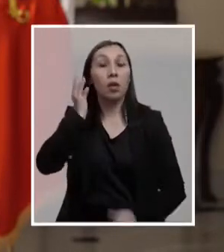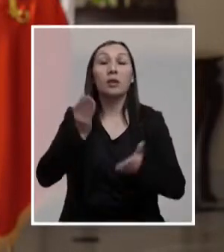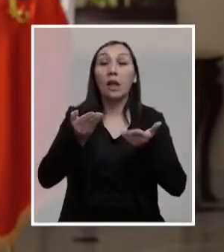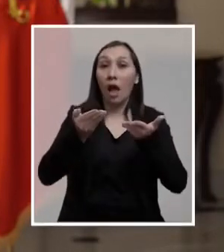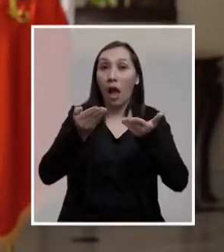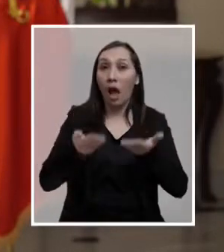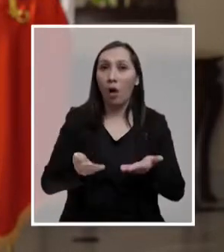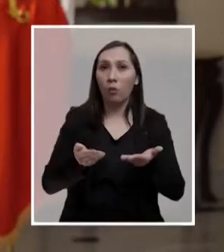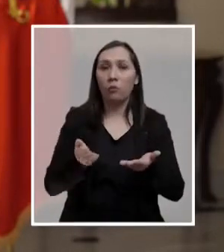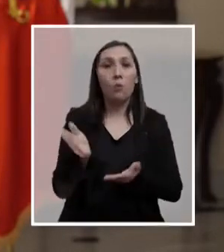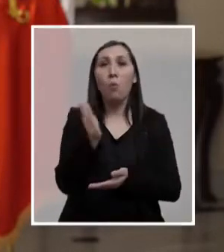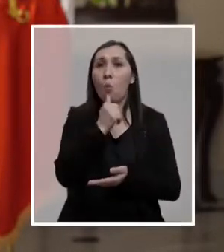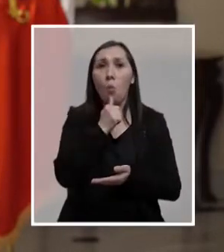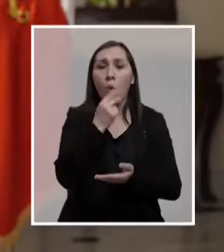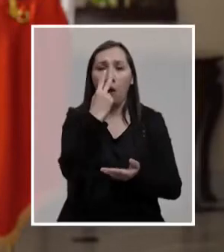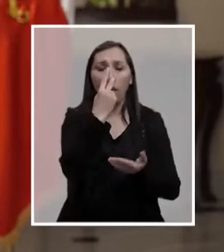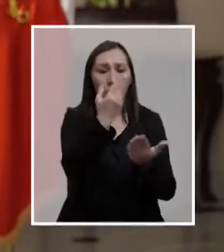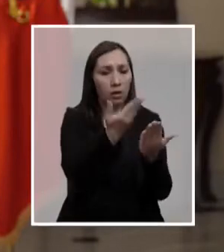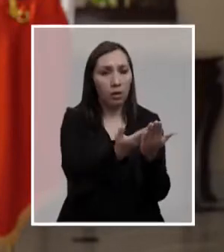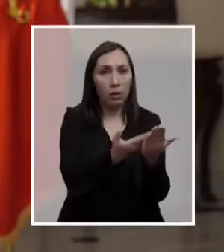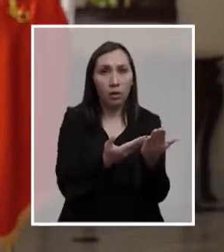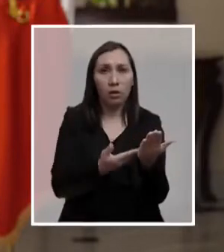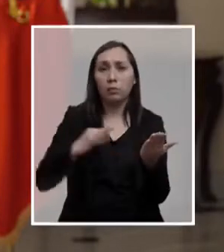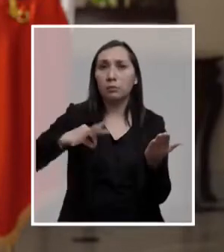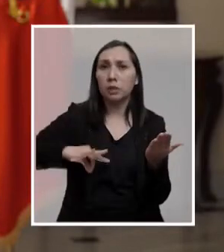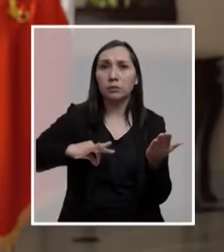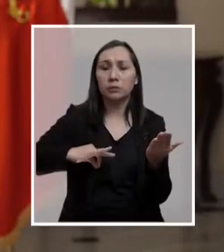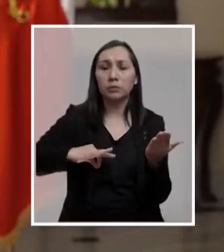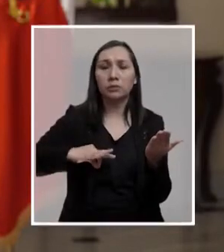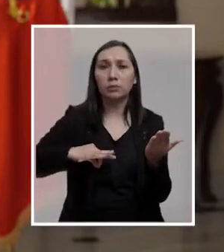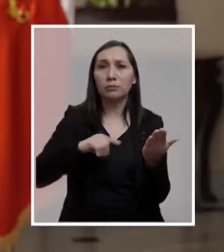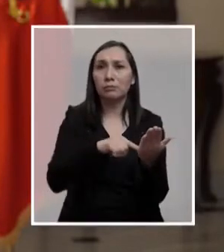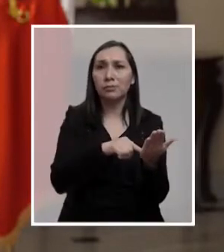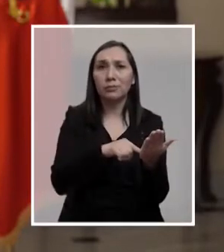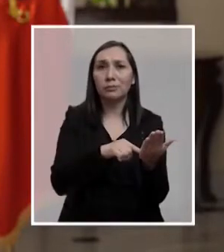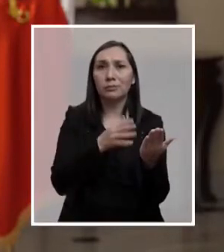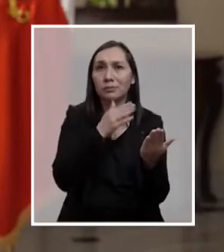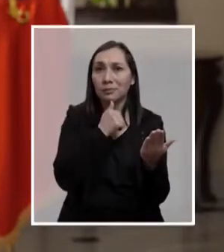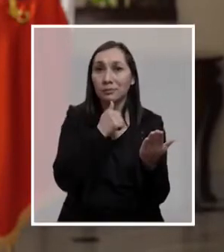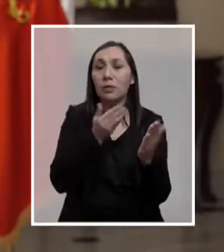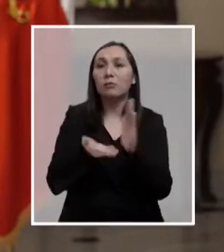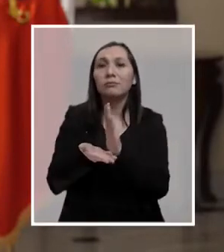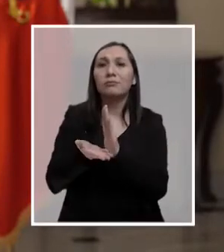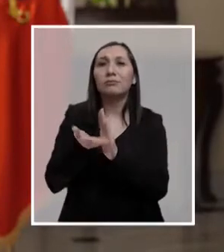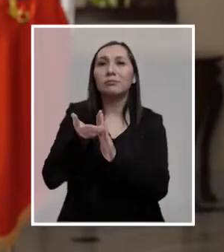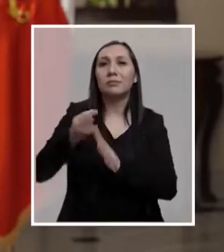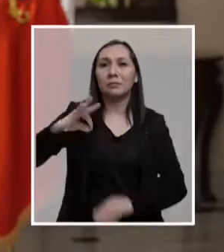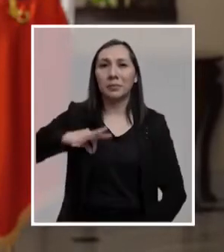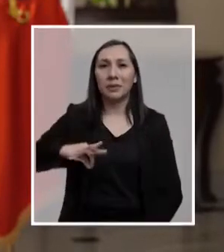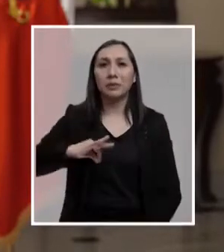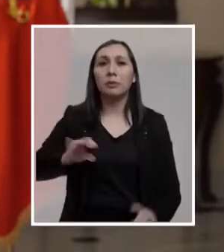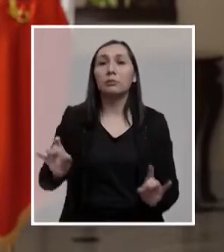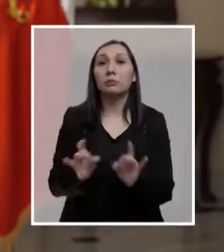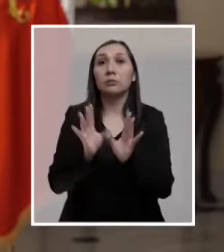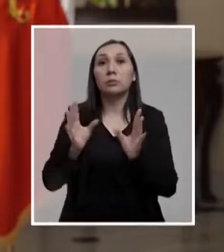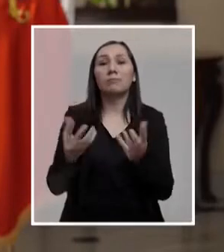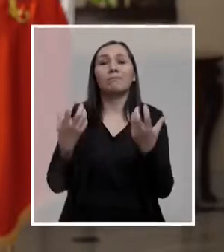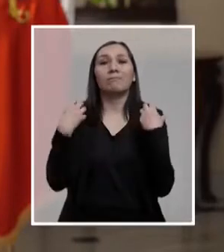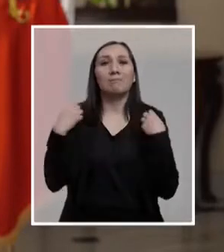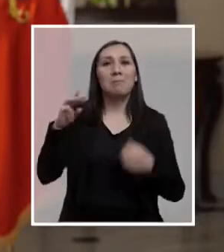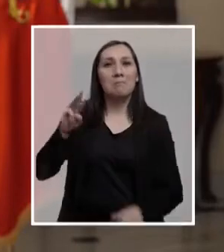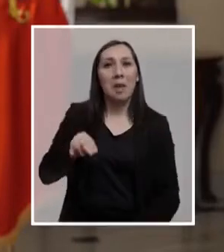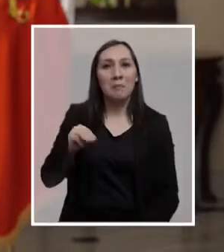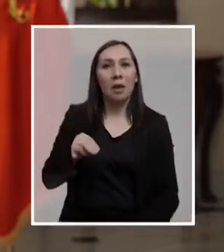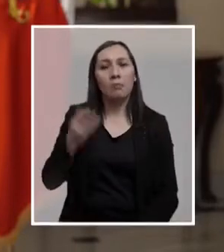actualmente no son reflejadas en el monto de sus pensiones. Se incrementará de esta manera la pensión en casos de maternidad,